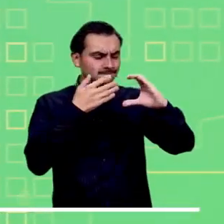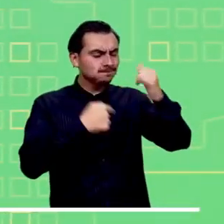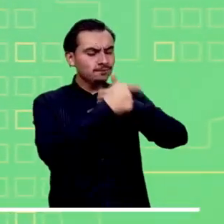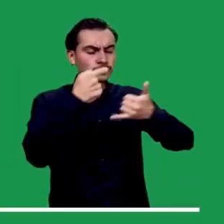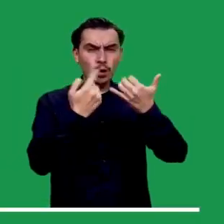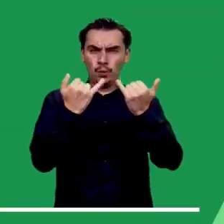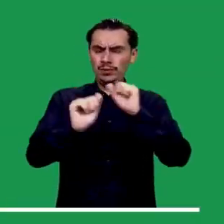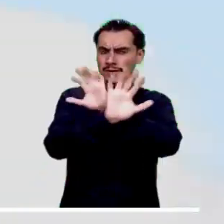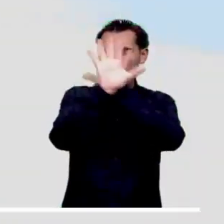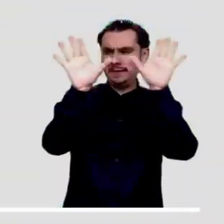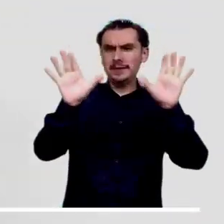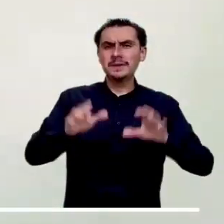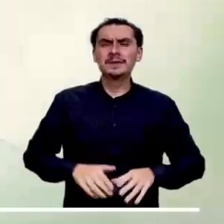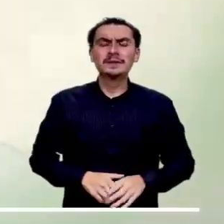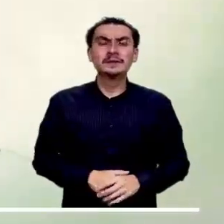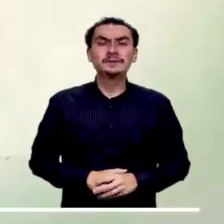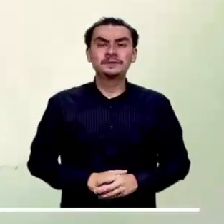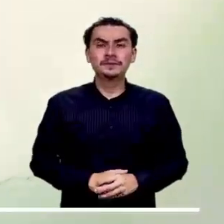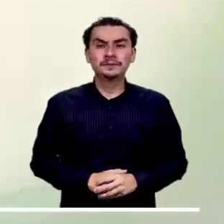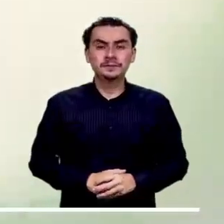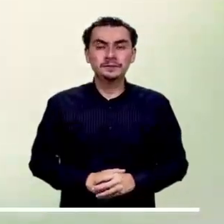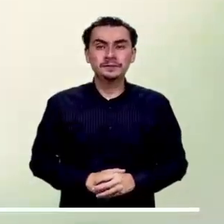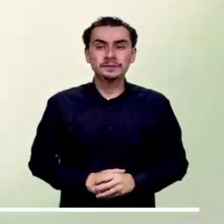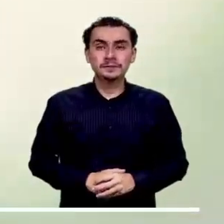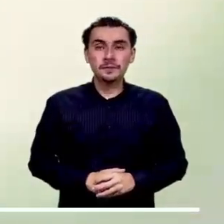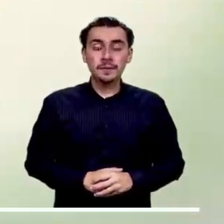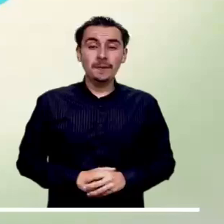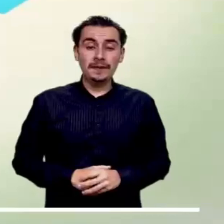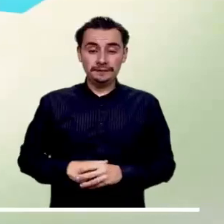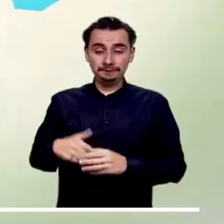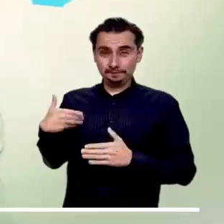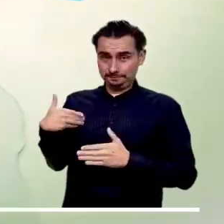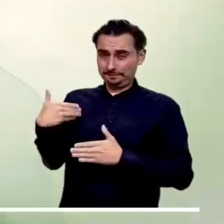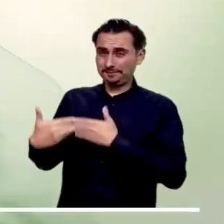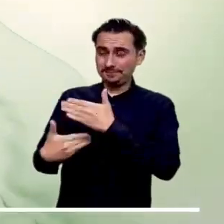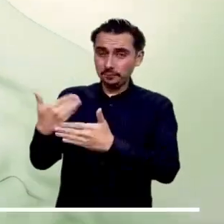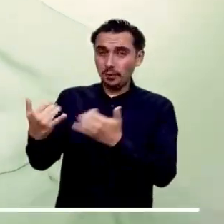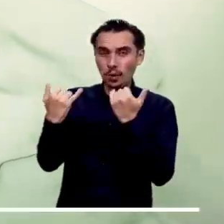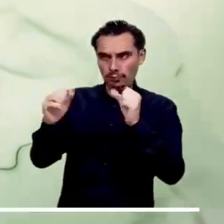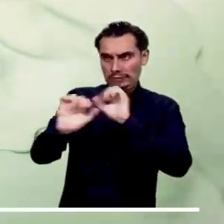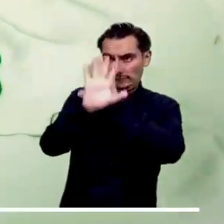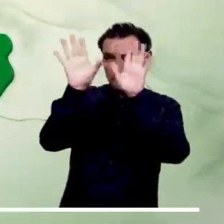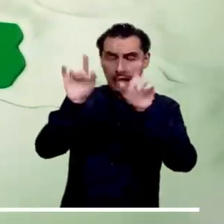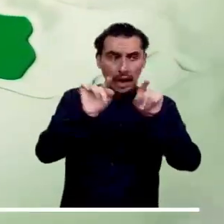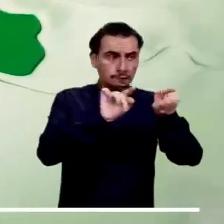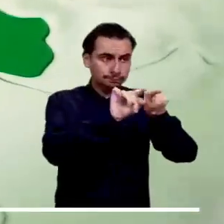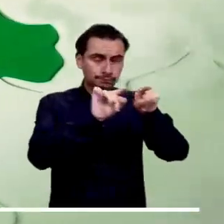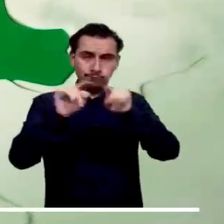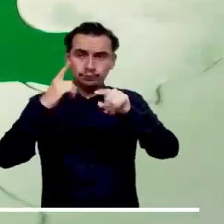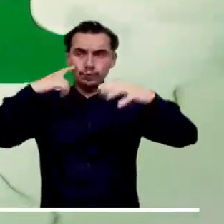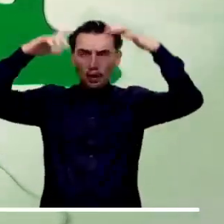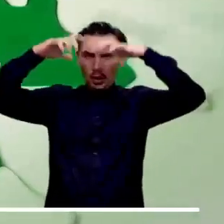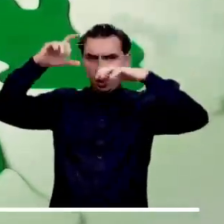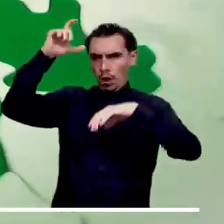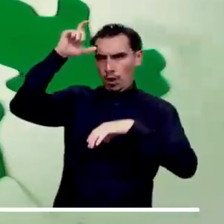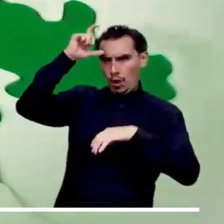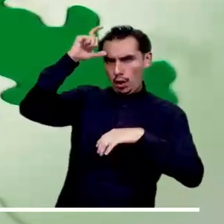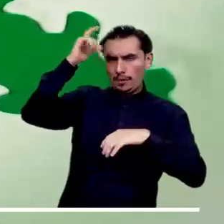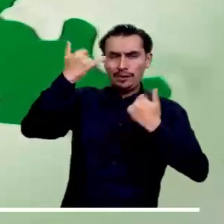En las primeras horas del día, algunas lluvias visitarán sectores de Córdoba y la Sierra Nevada de Santa Marta.